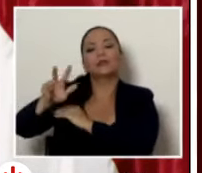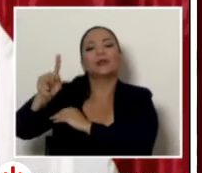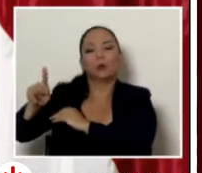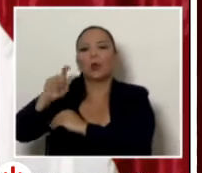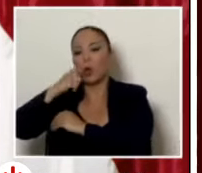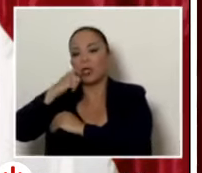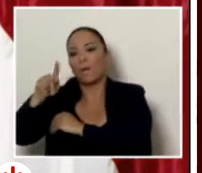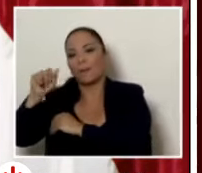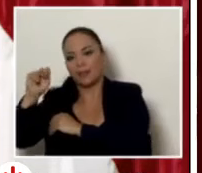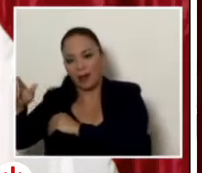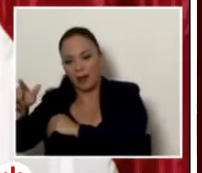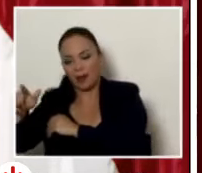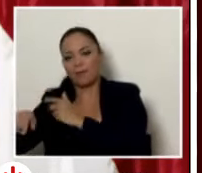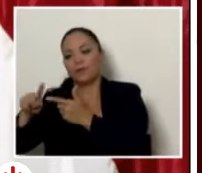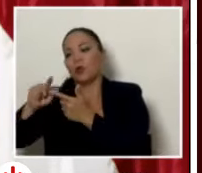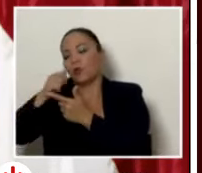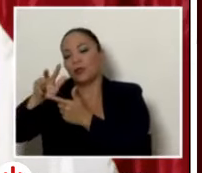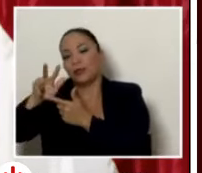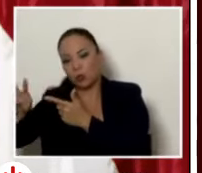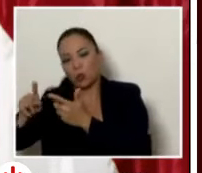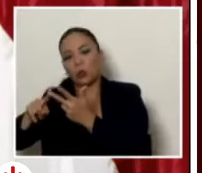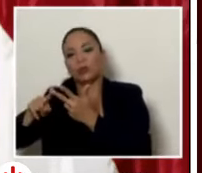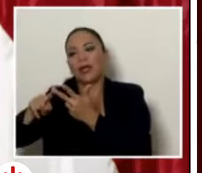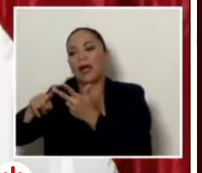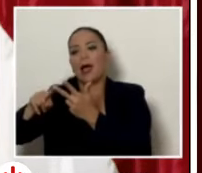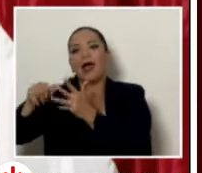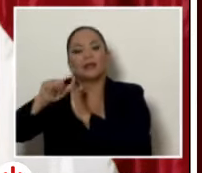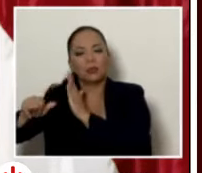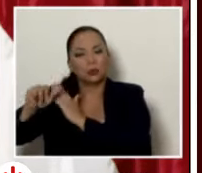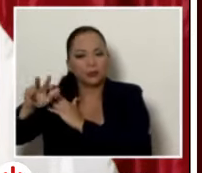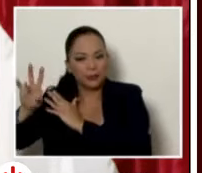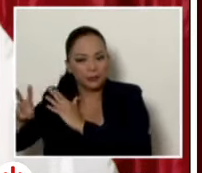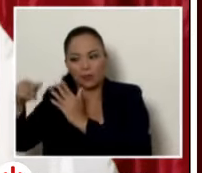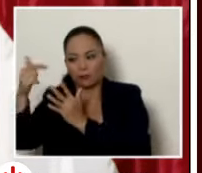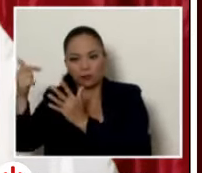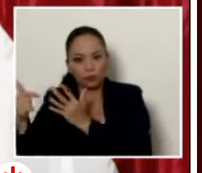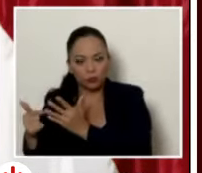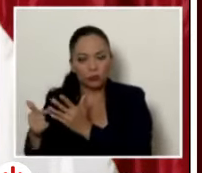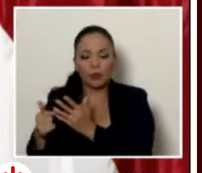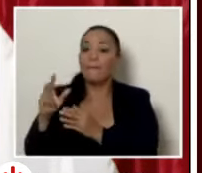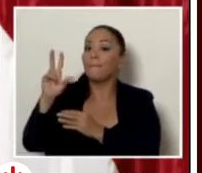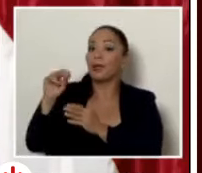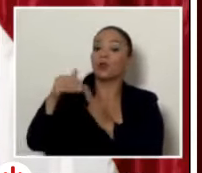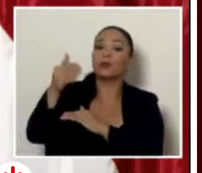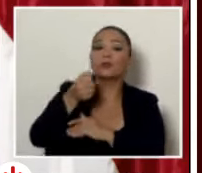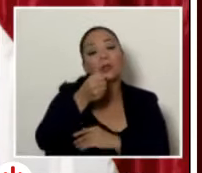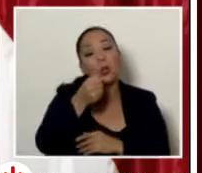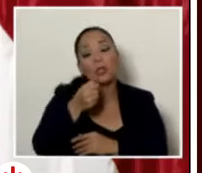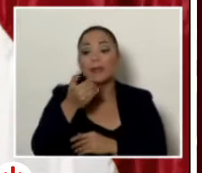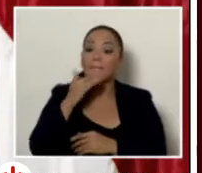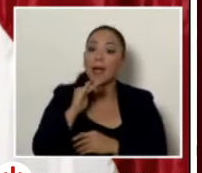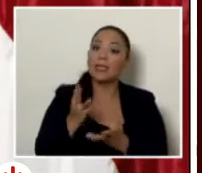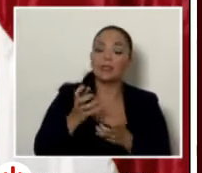el 32 el 77 para que no nos salgan periodistas malintencionados diciendo estaba